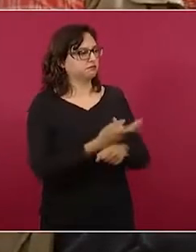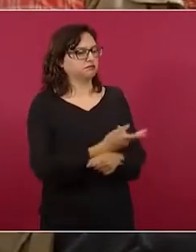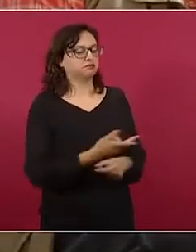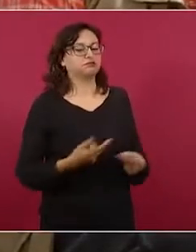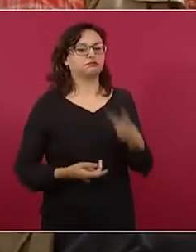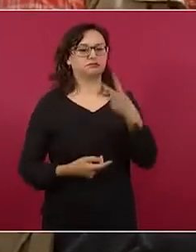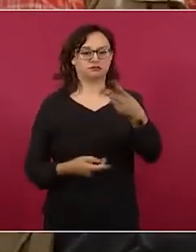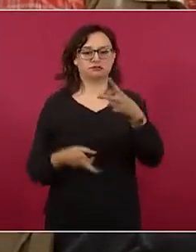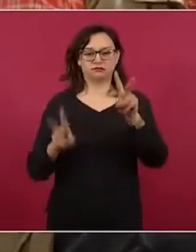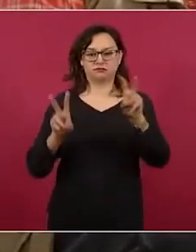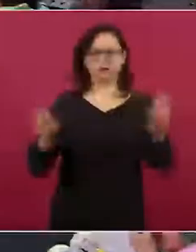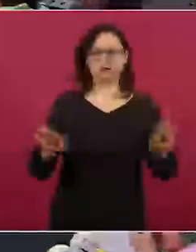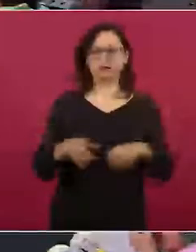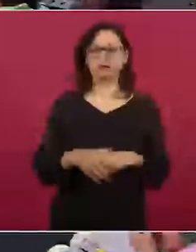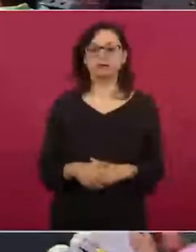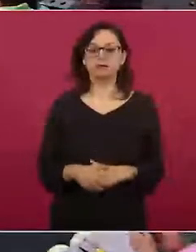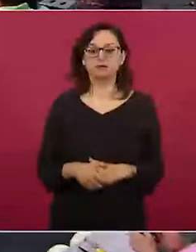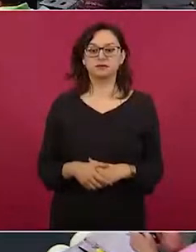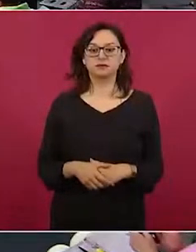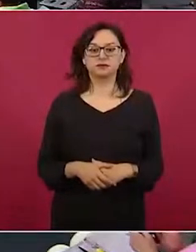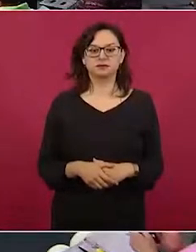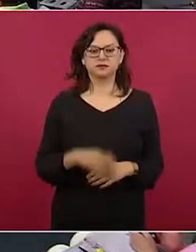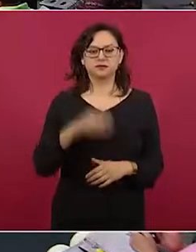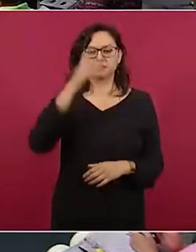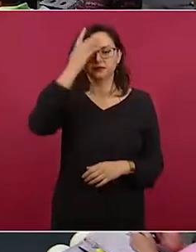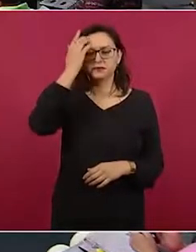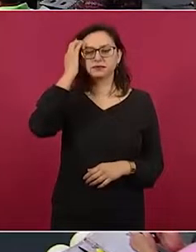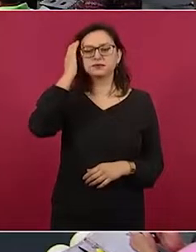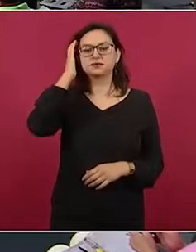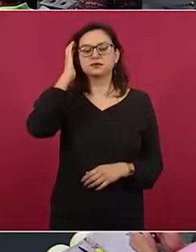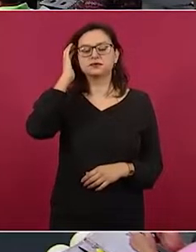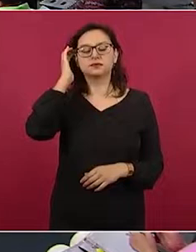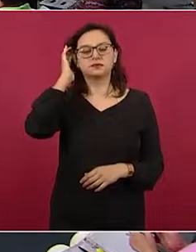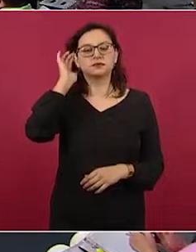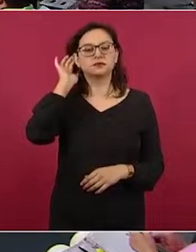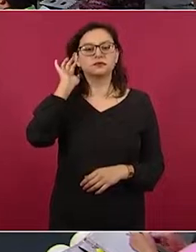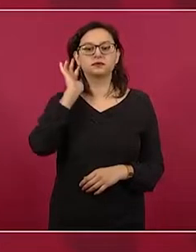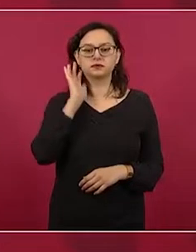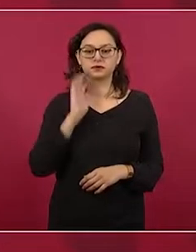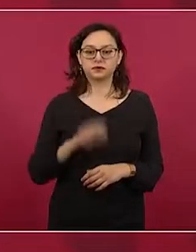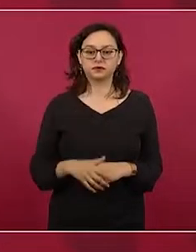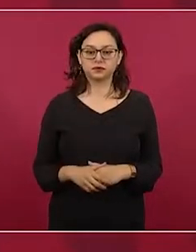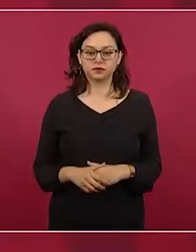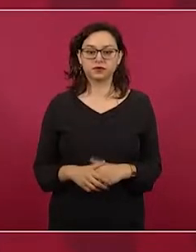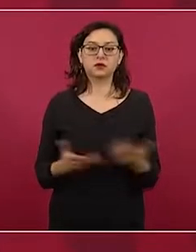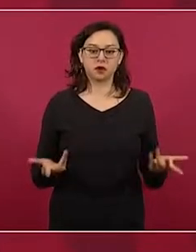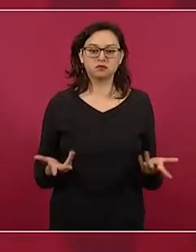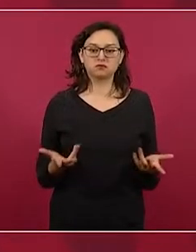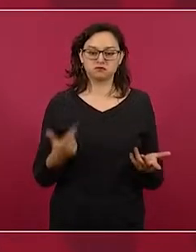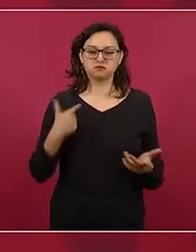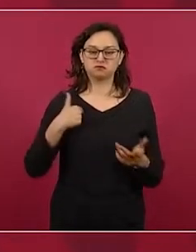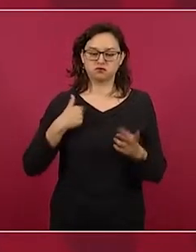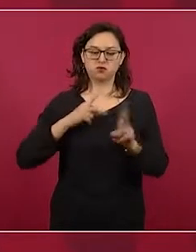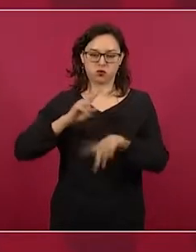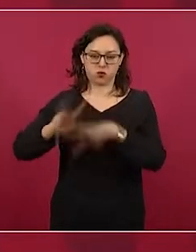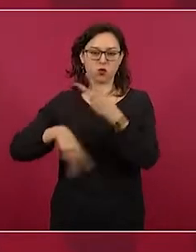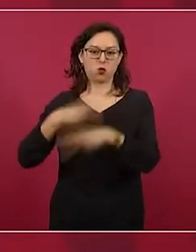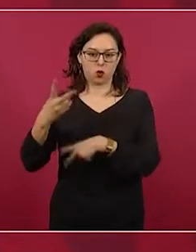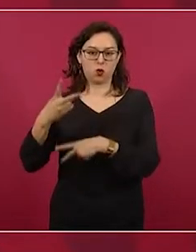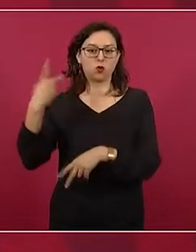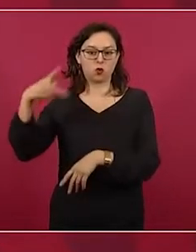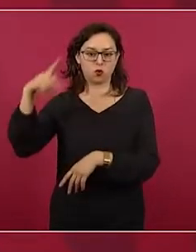de Relaciones Exteriores. Sobre esto último, vamos ahora a Puebla y vamos a tener oportunidad